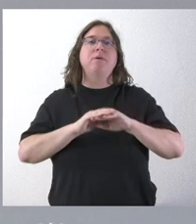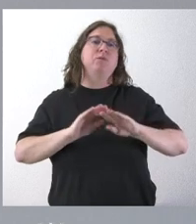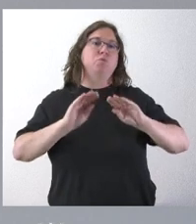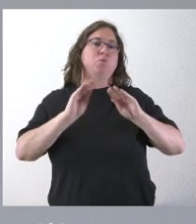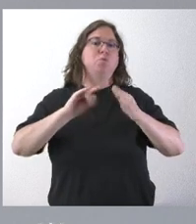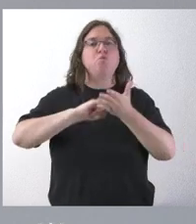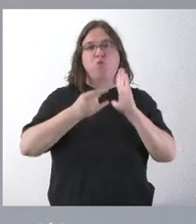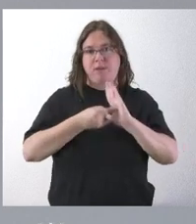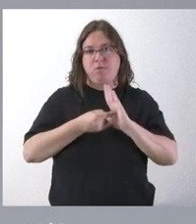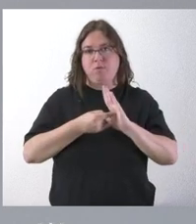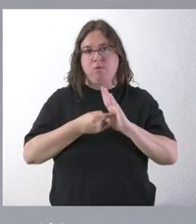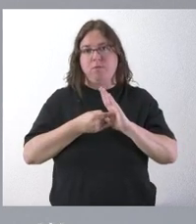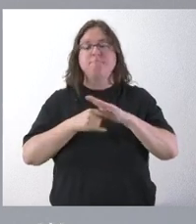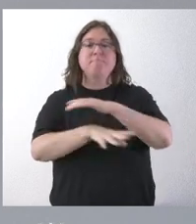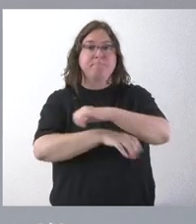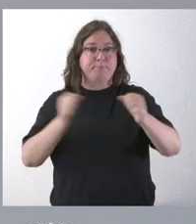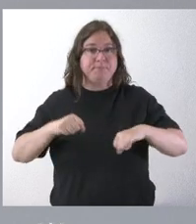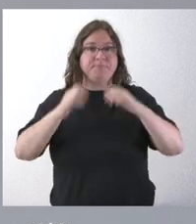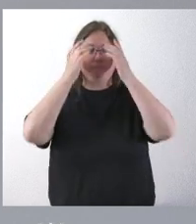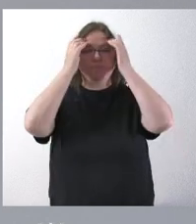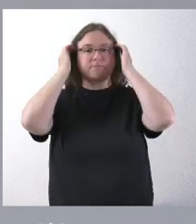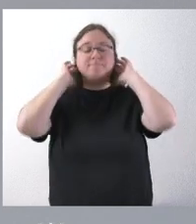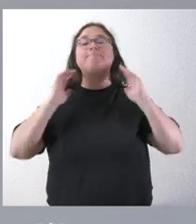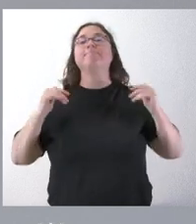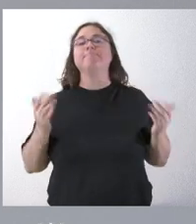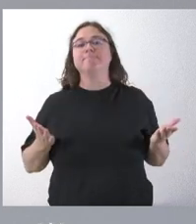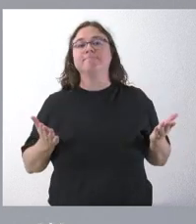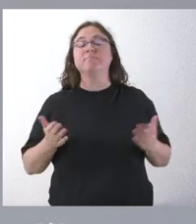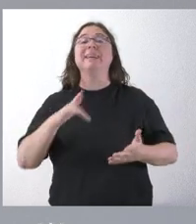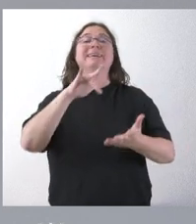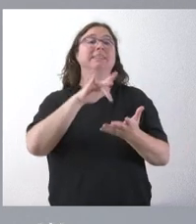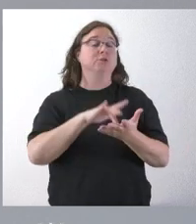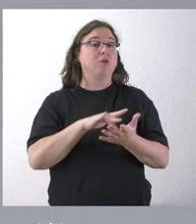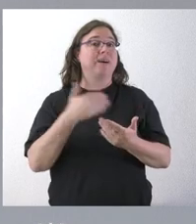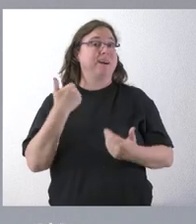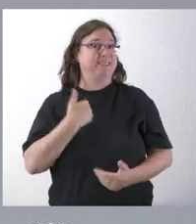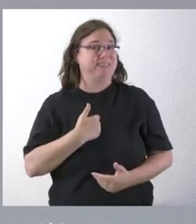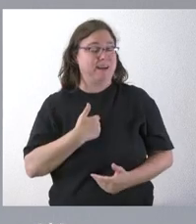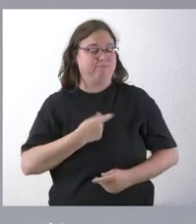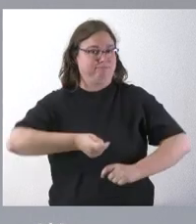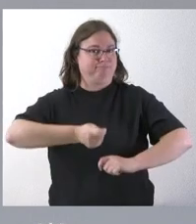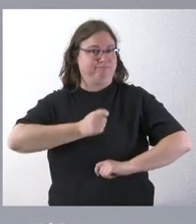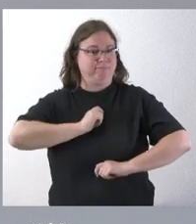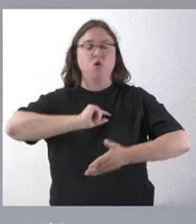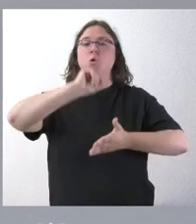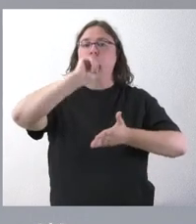proyectos de inversión. En todo caso, una vez que nos acrediten que está contratado o que se va a ejecutar por la administración del